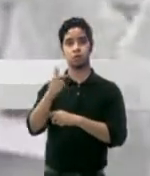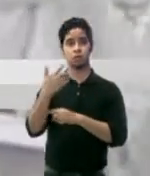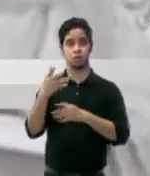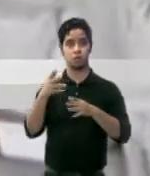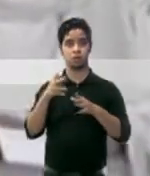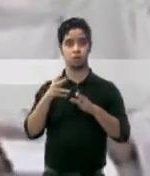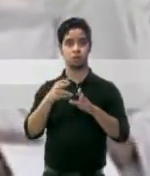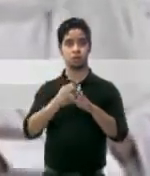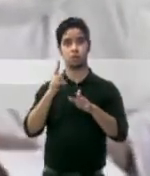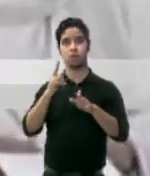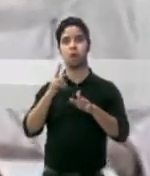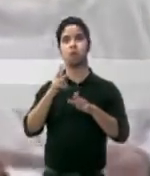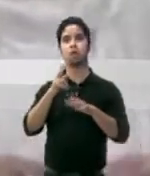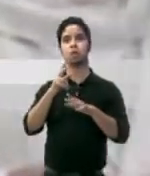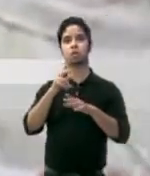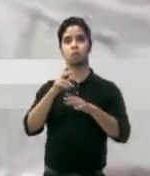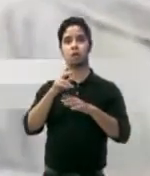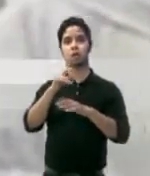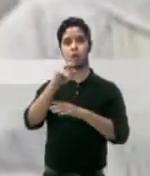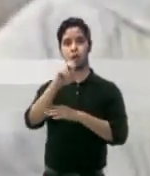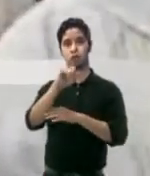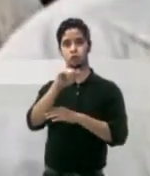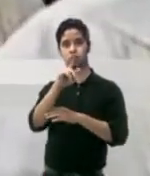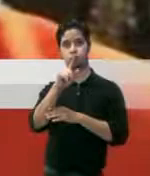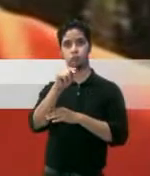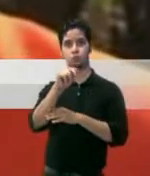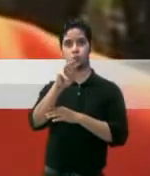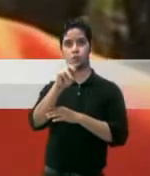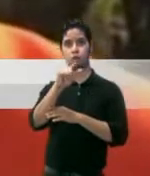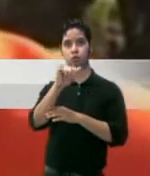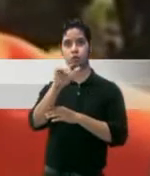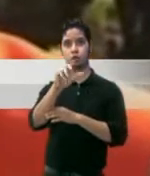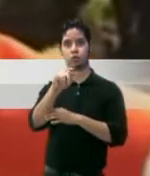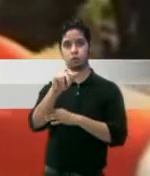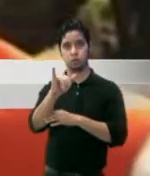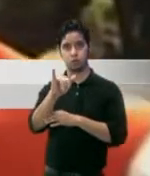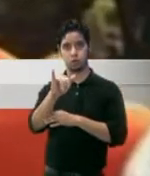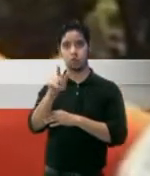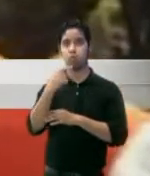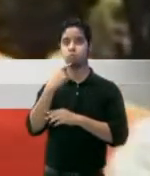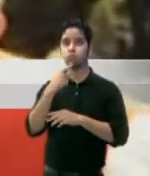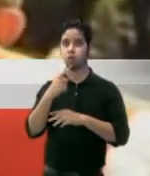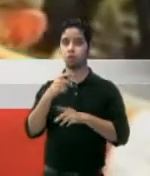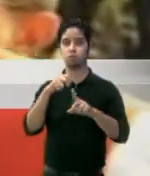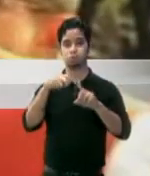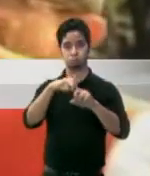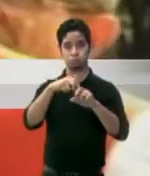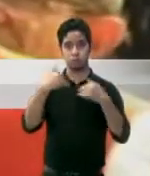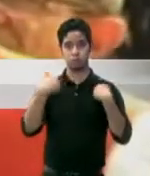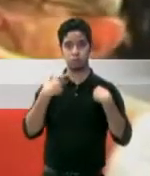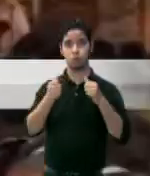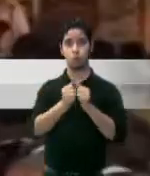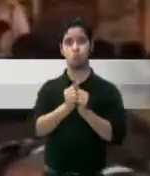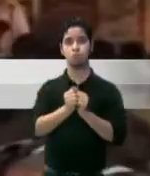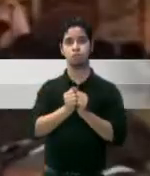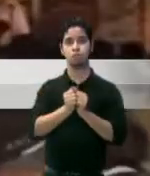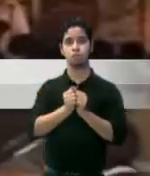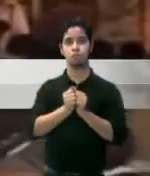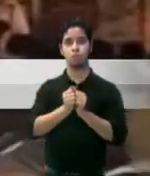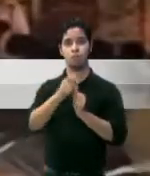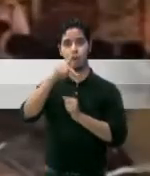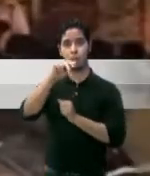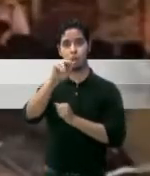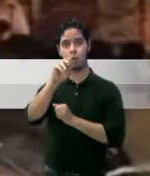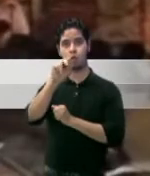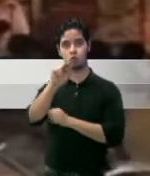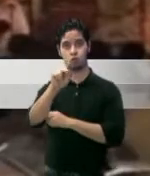exnucio en el país Josef Wesolowski, acusado de pederastia y posesión de pornografía infantil. El procurador general de